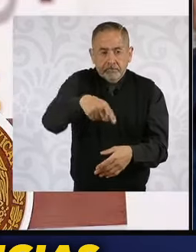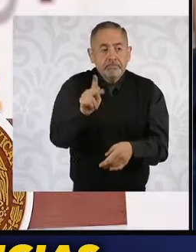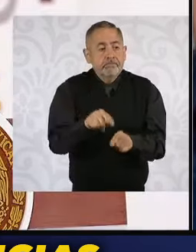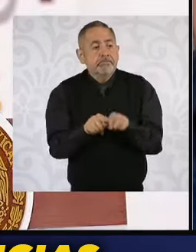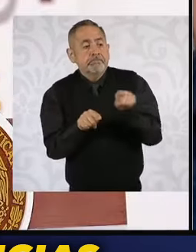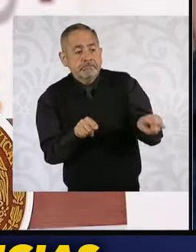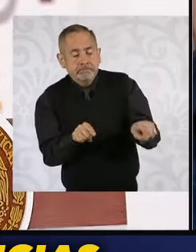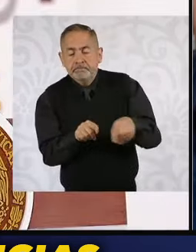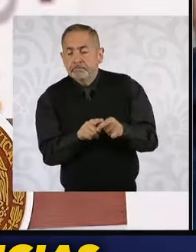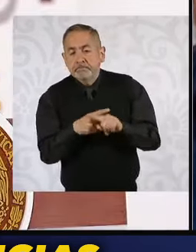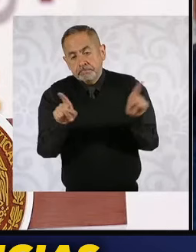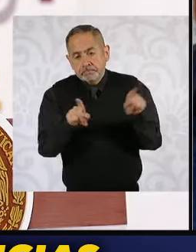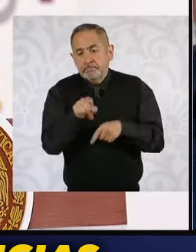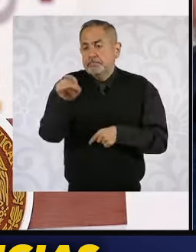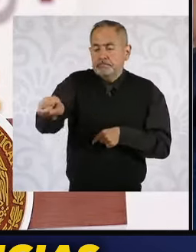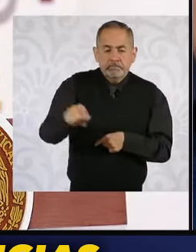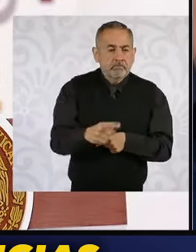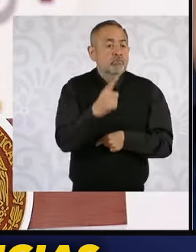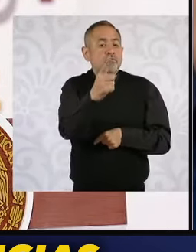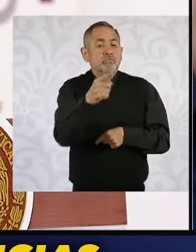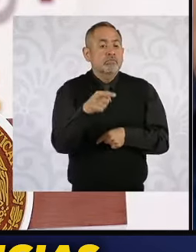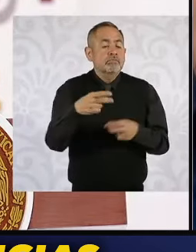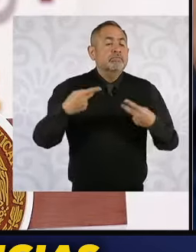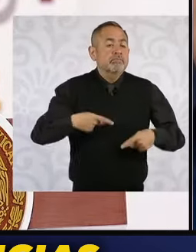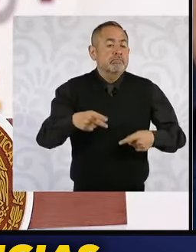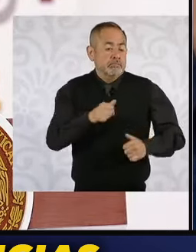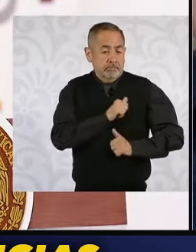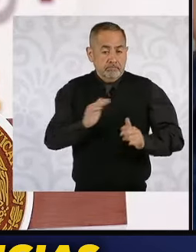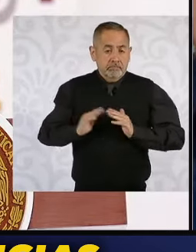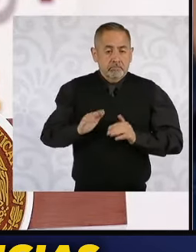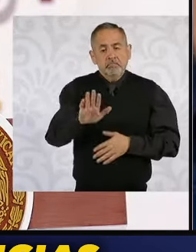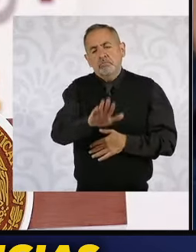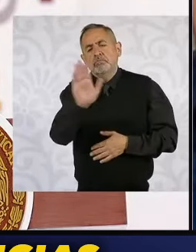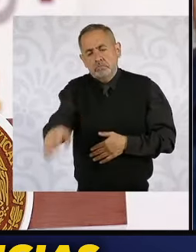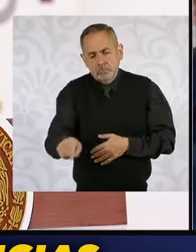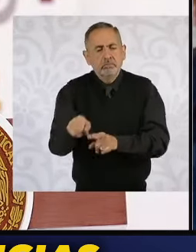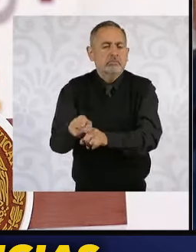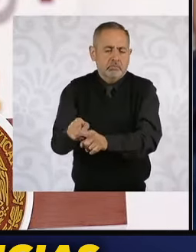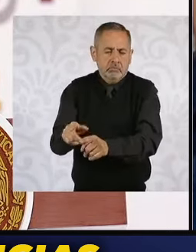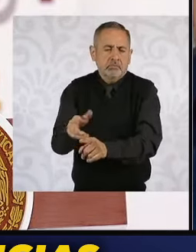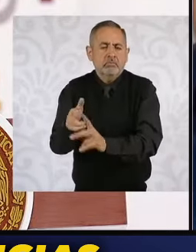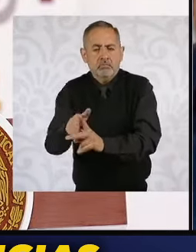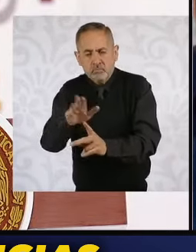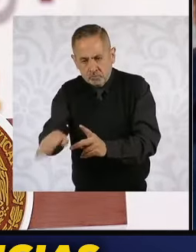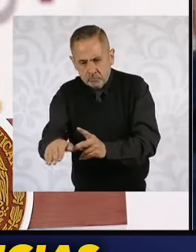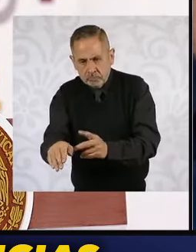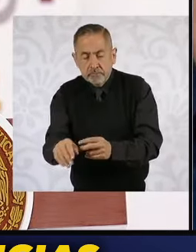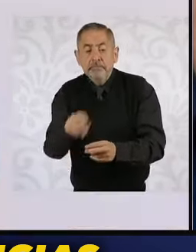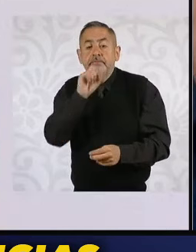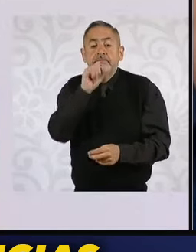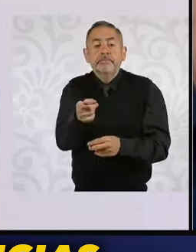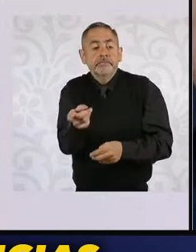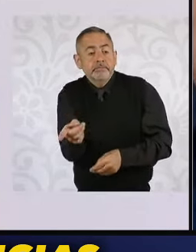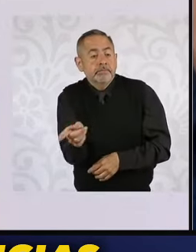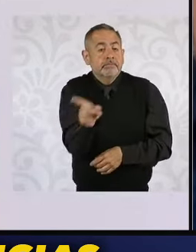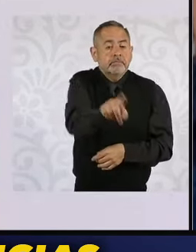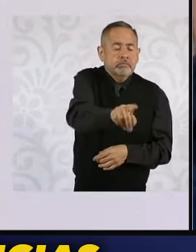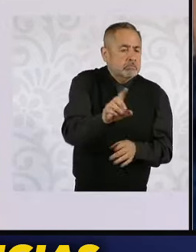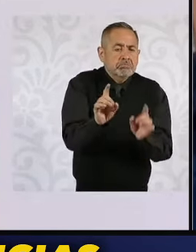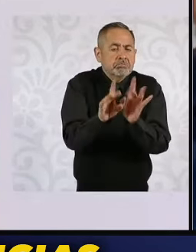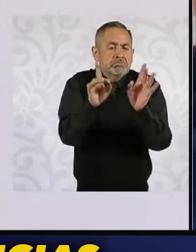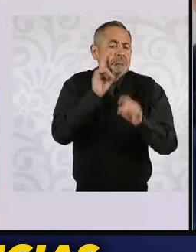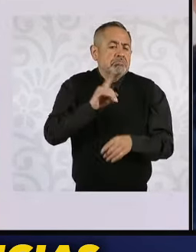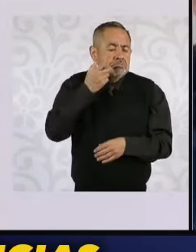donde la presidenta, la doctora Claudia Sheinbaum deja muda a reportera y pone a temblar